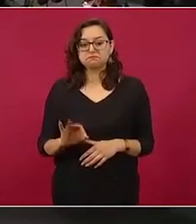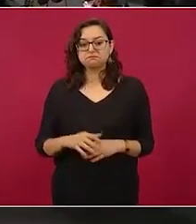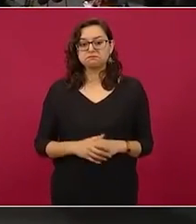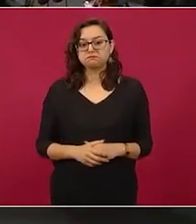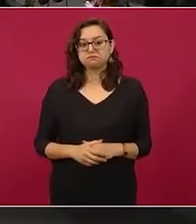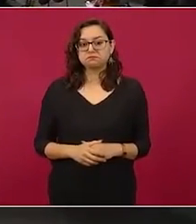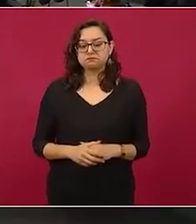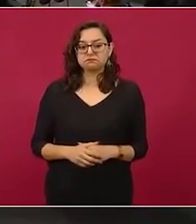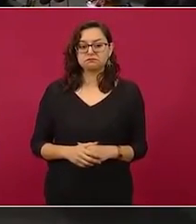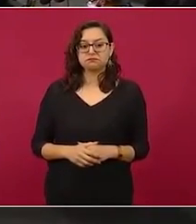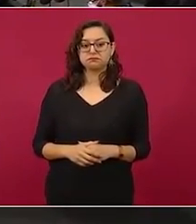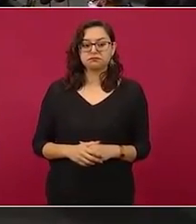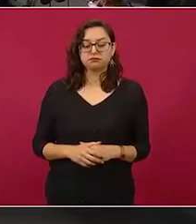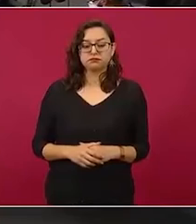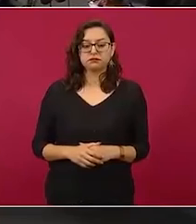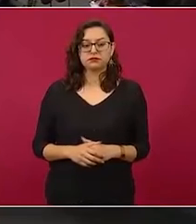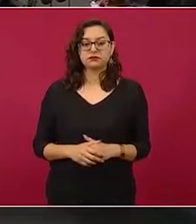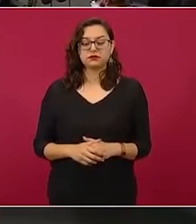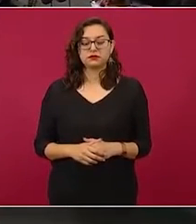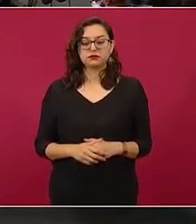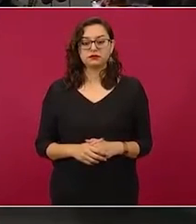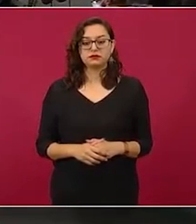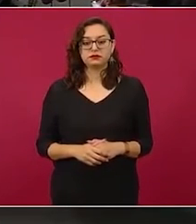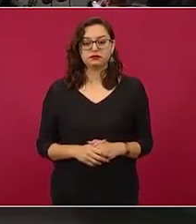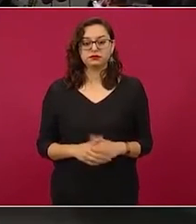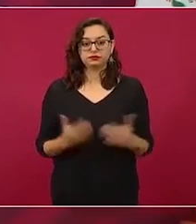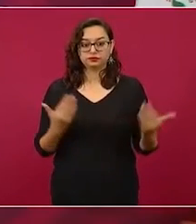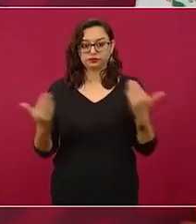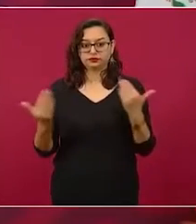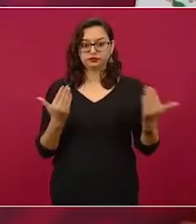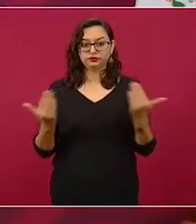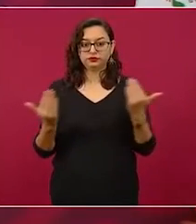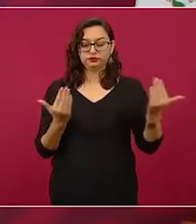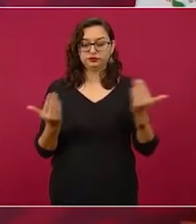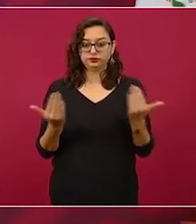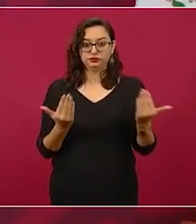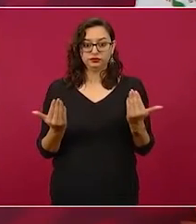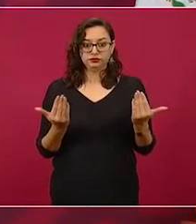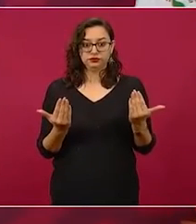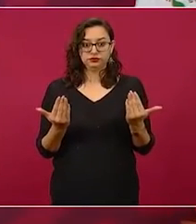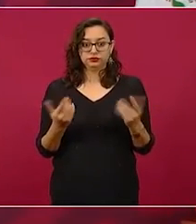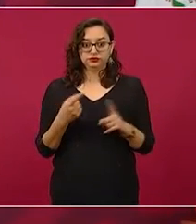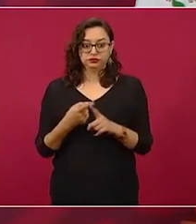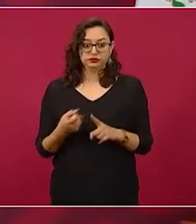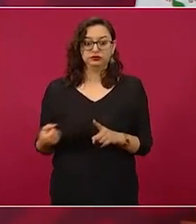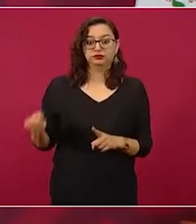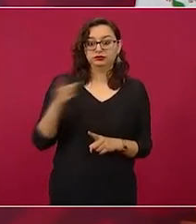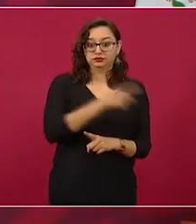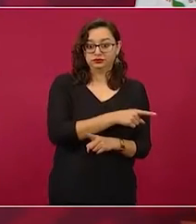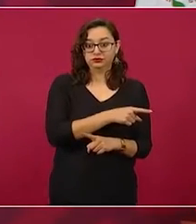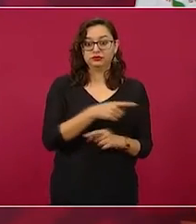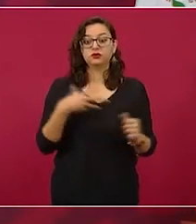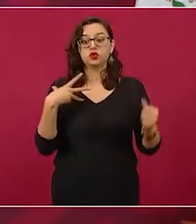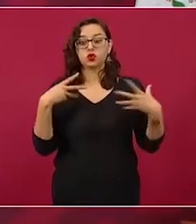Todo esto con relación a la otra ola,